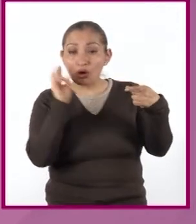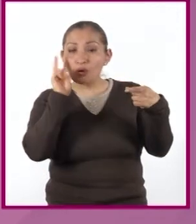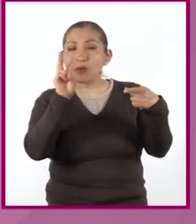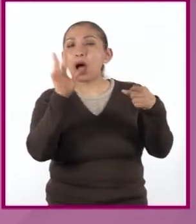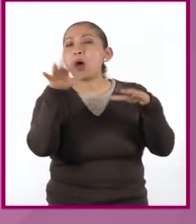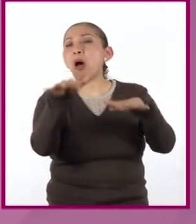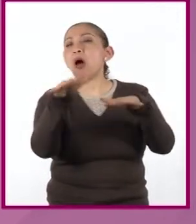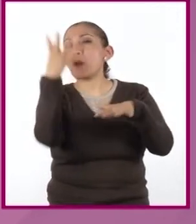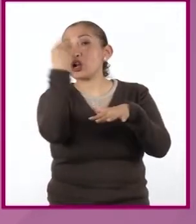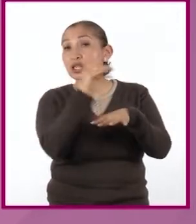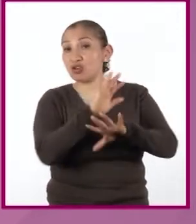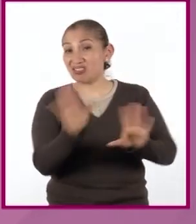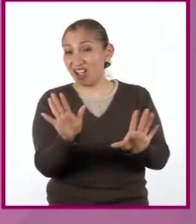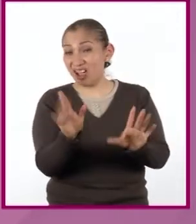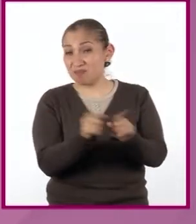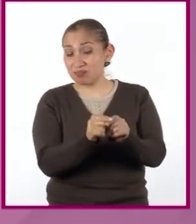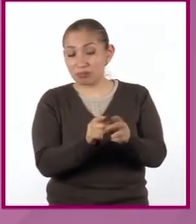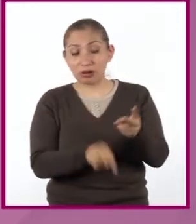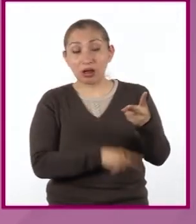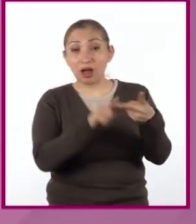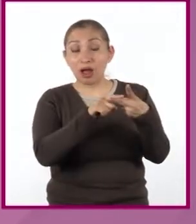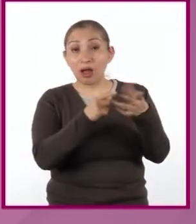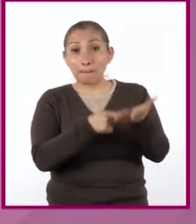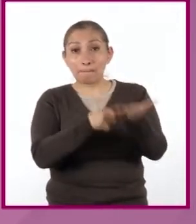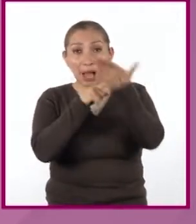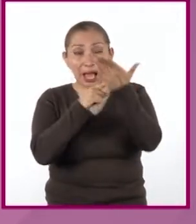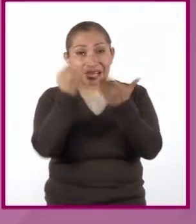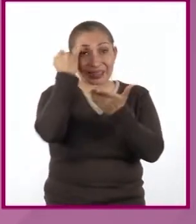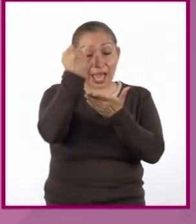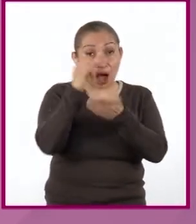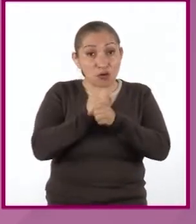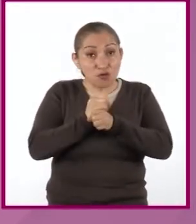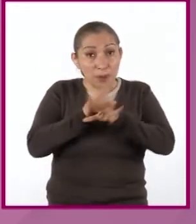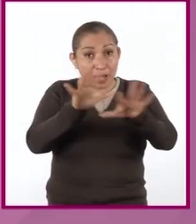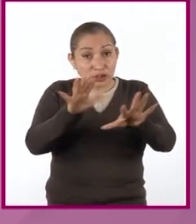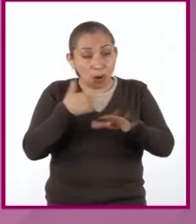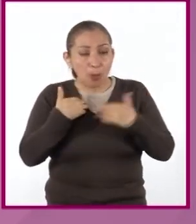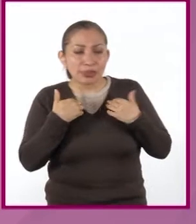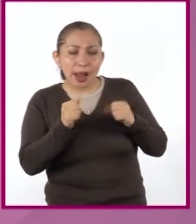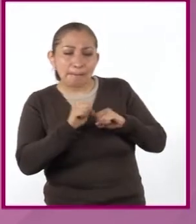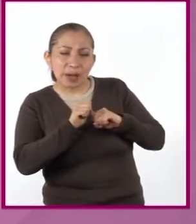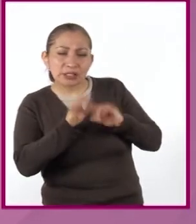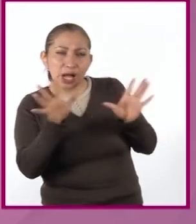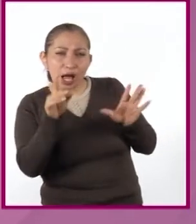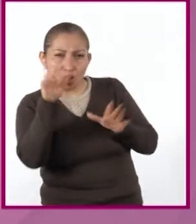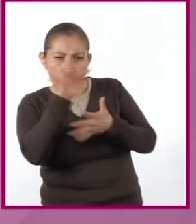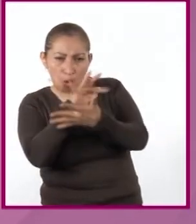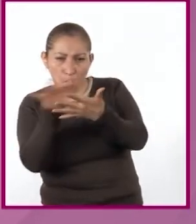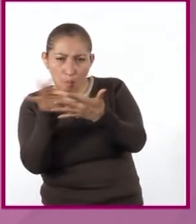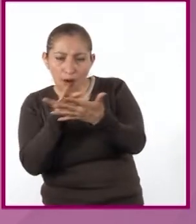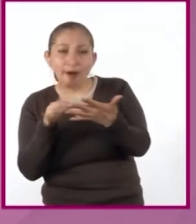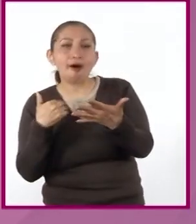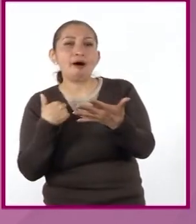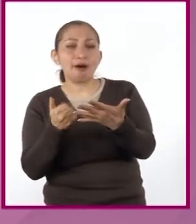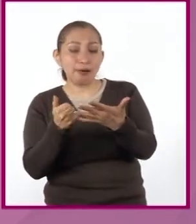texto? 2. ¿Muestra ideas o datos que permitan comprender de mejor forma el texto?